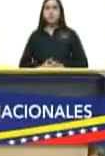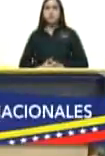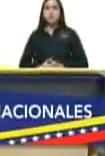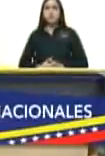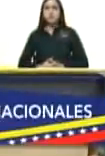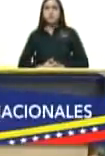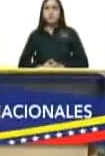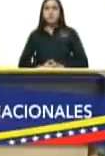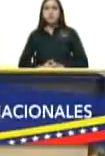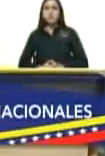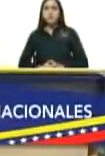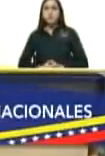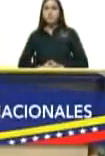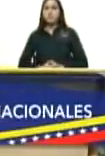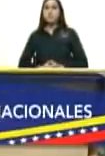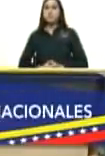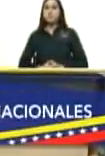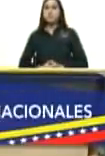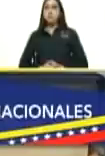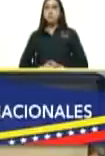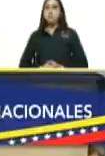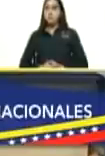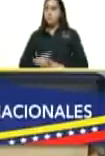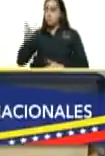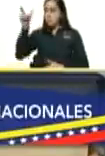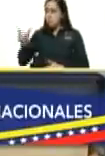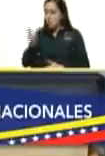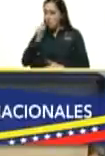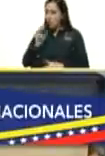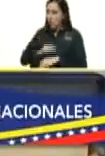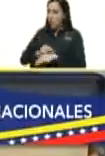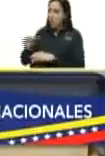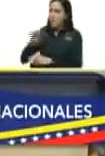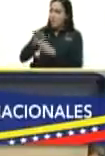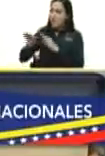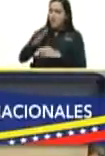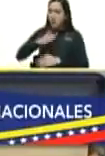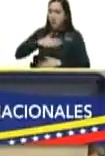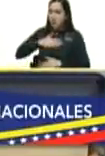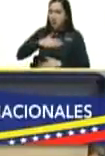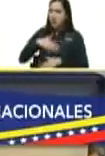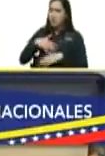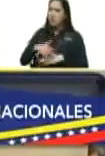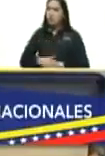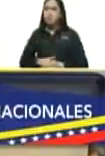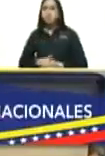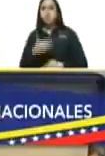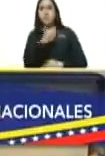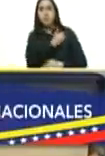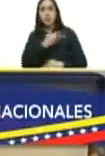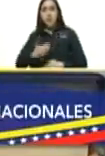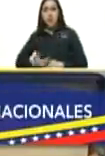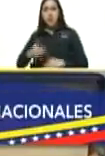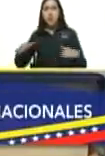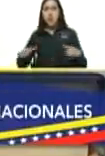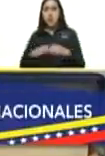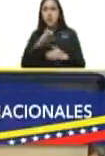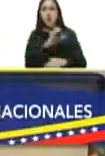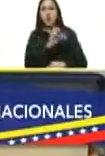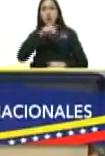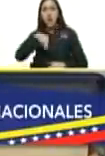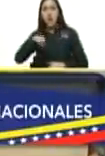me explicaba el doctor Pedro Calzadilla presidente del consejo nacional electoral